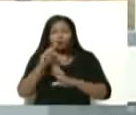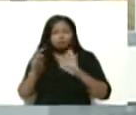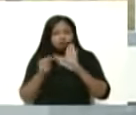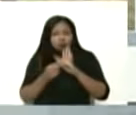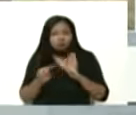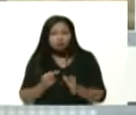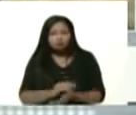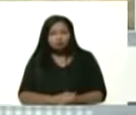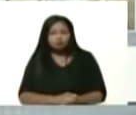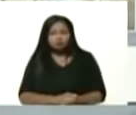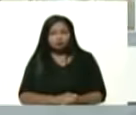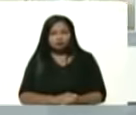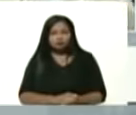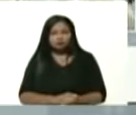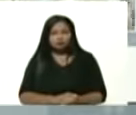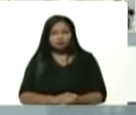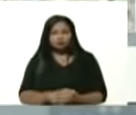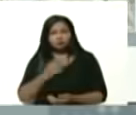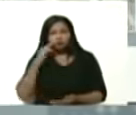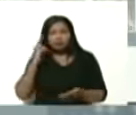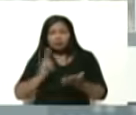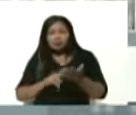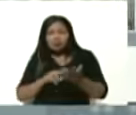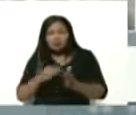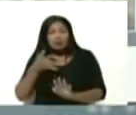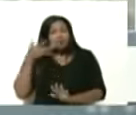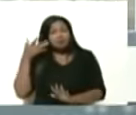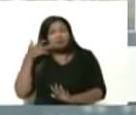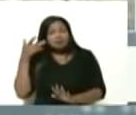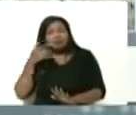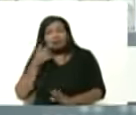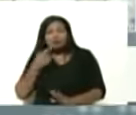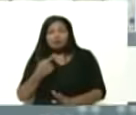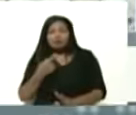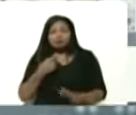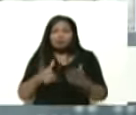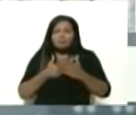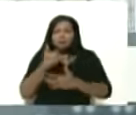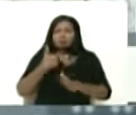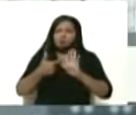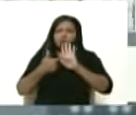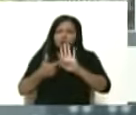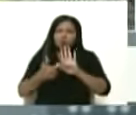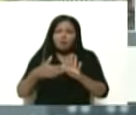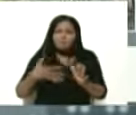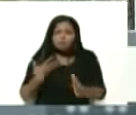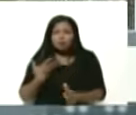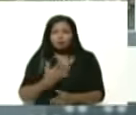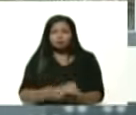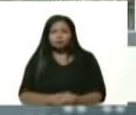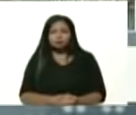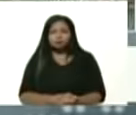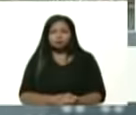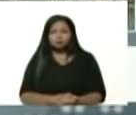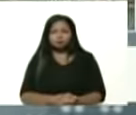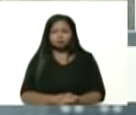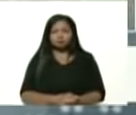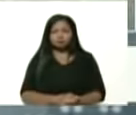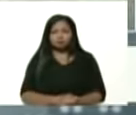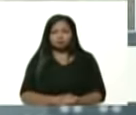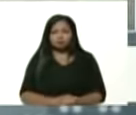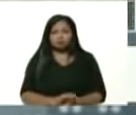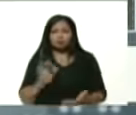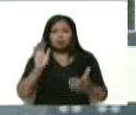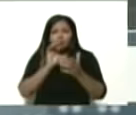verdaderamente es admirable se los digo ¿qué más nos puede mostrar? compañero Tarek